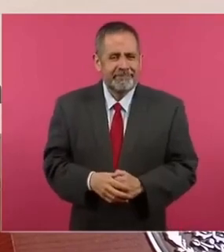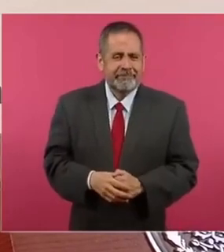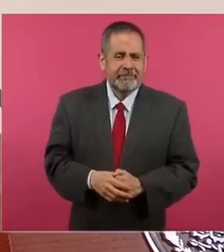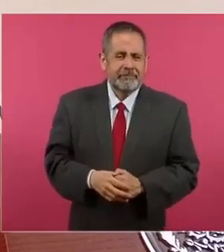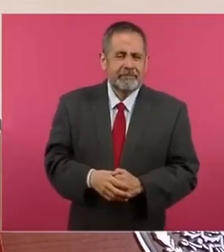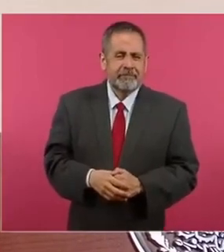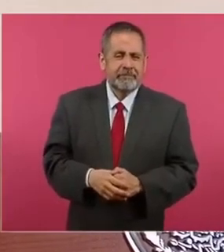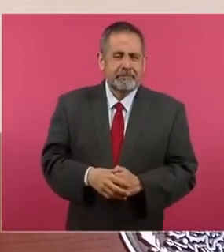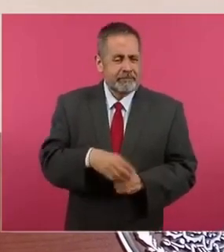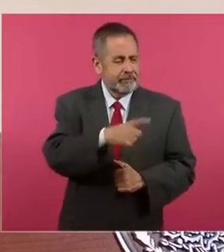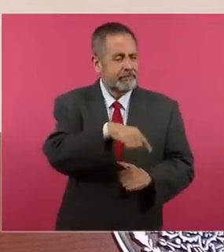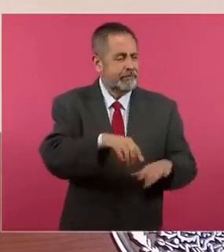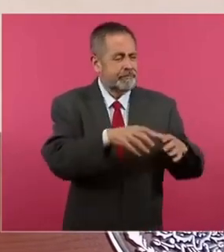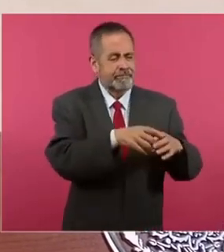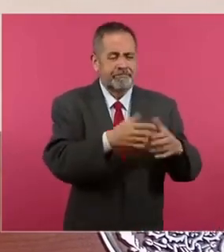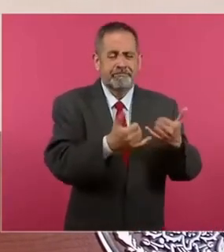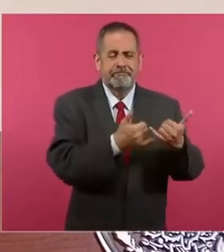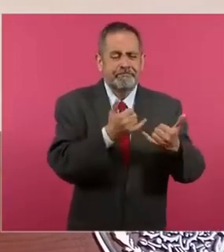a los que están ahí.